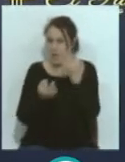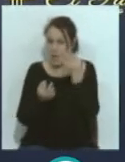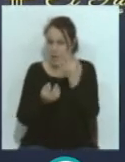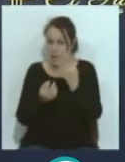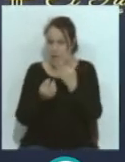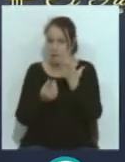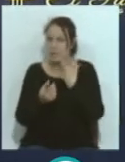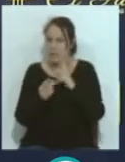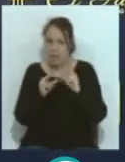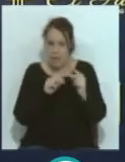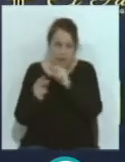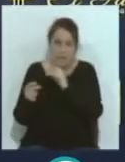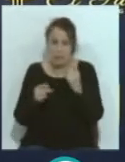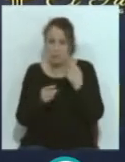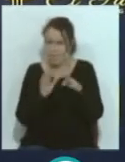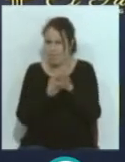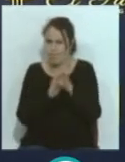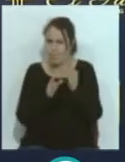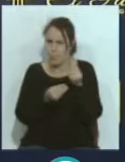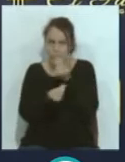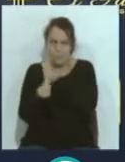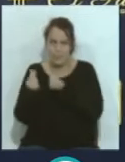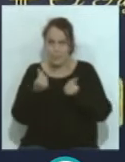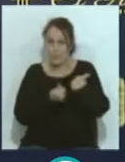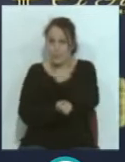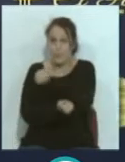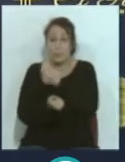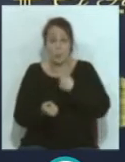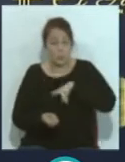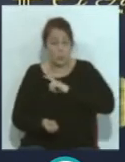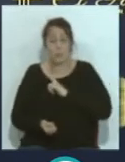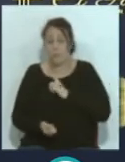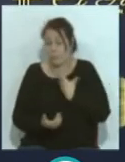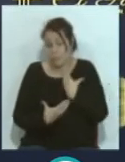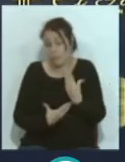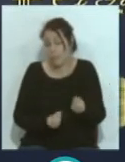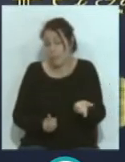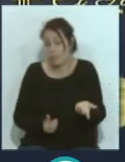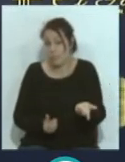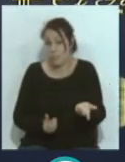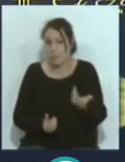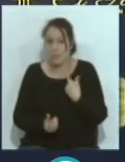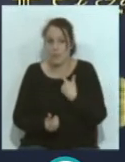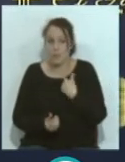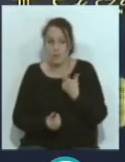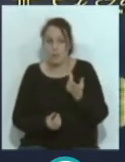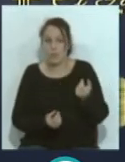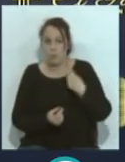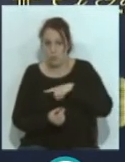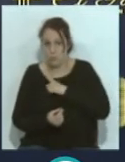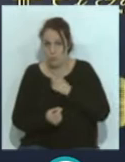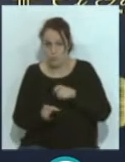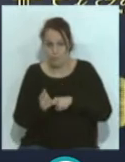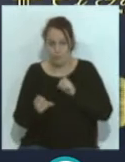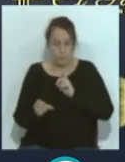bueno, eso sigue en el ambiente, pero nosotros, como entenderás, sin ser ajeno a todo